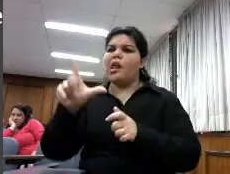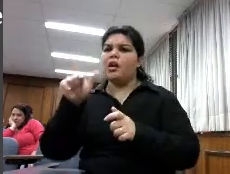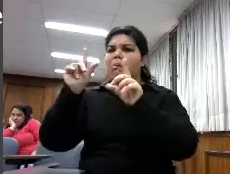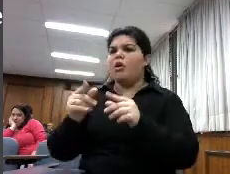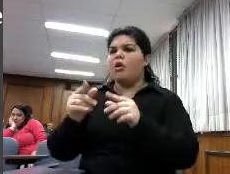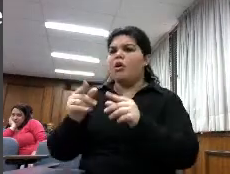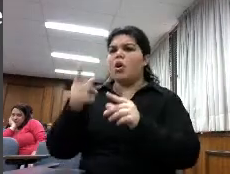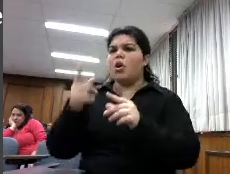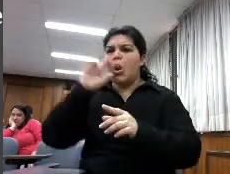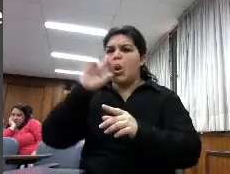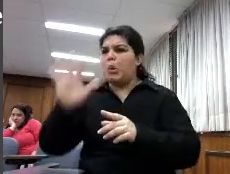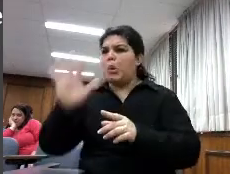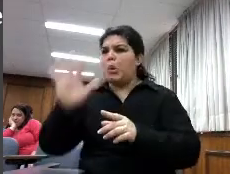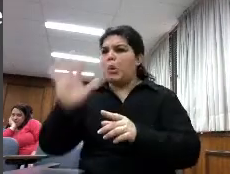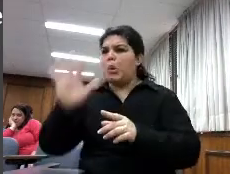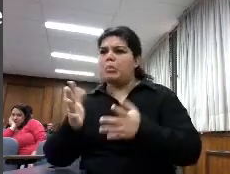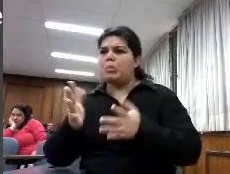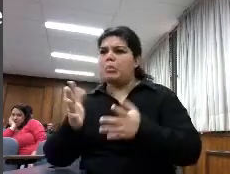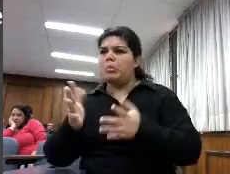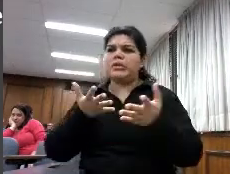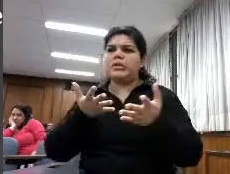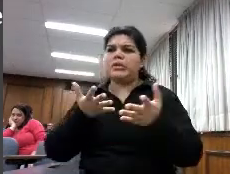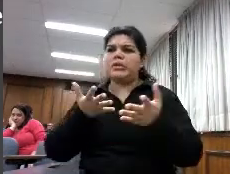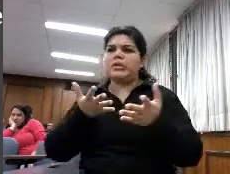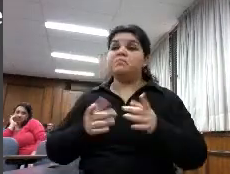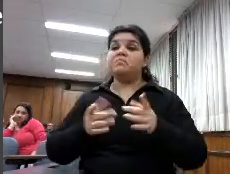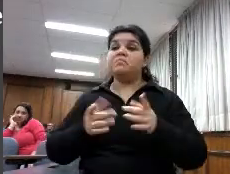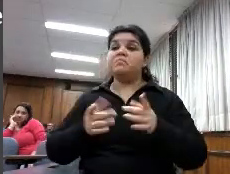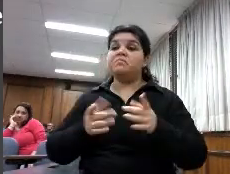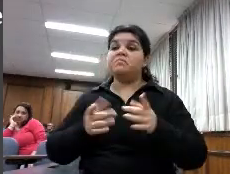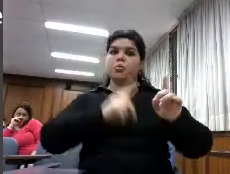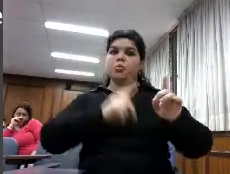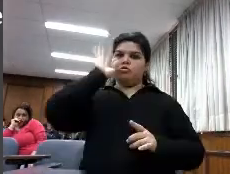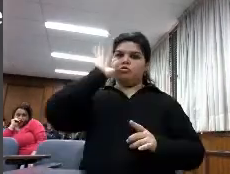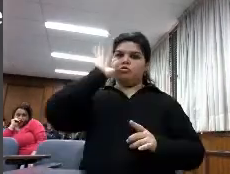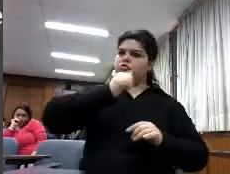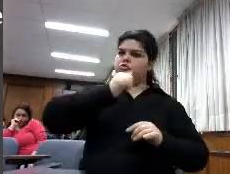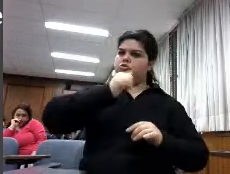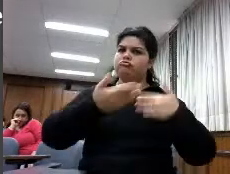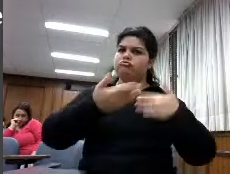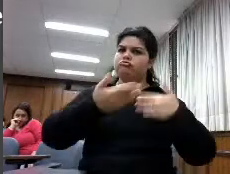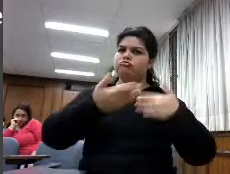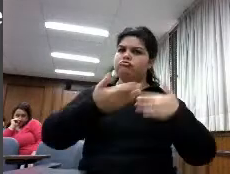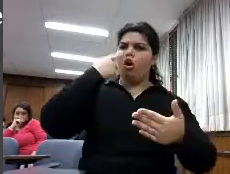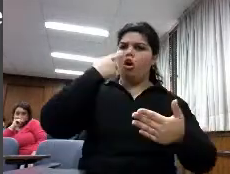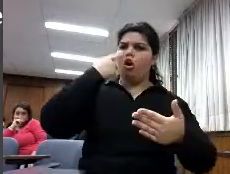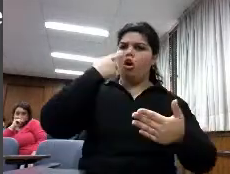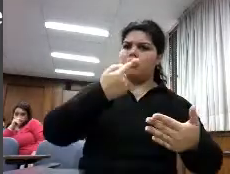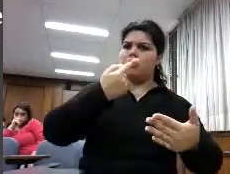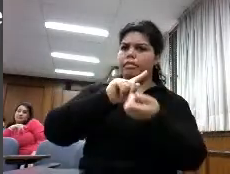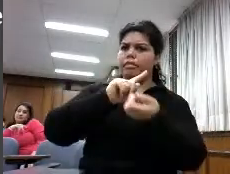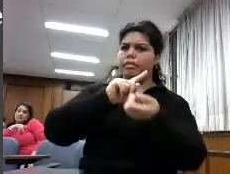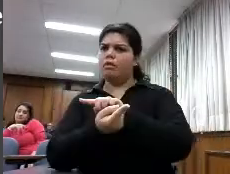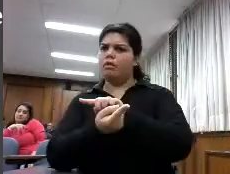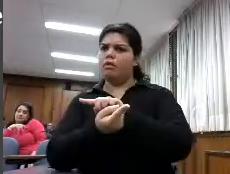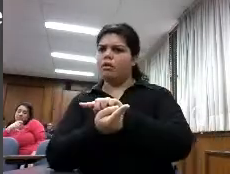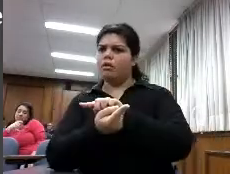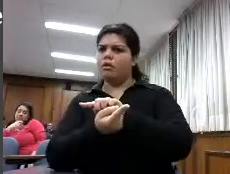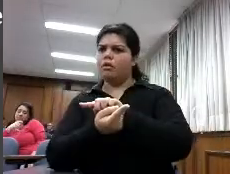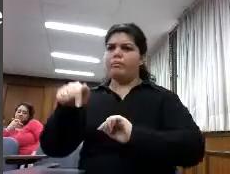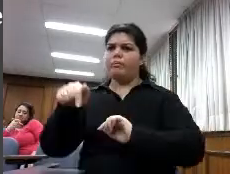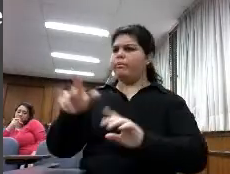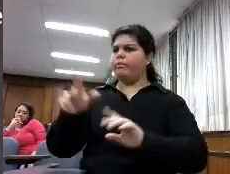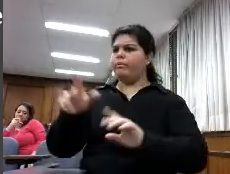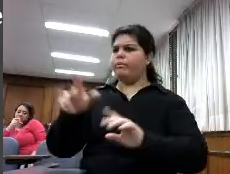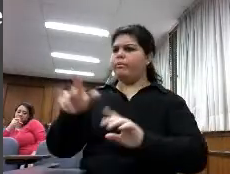principio consideran que tienen una buena formación que luego no tienen y esto implica ¿qué? esto implica fundamentalmente que hay una